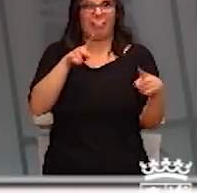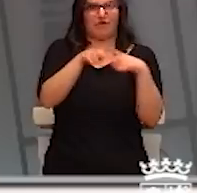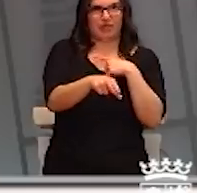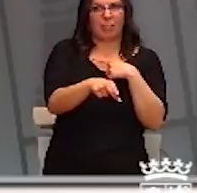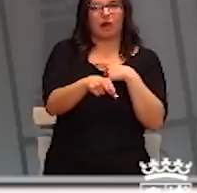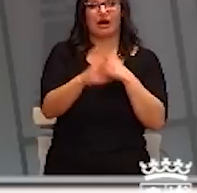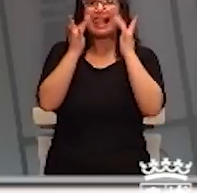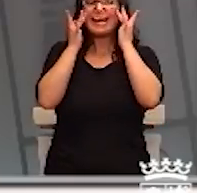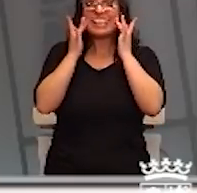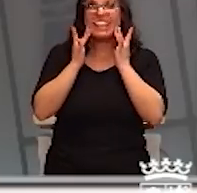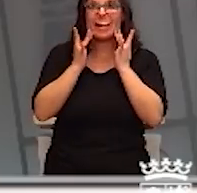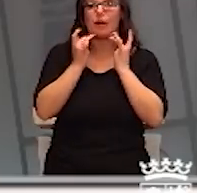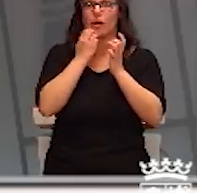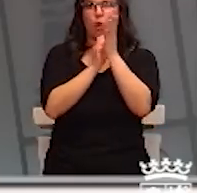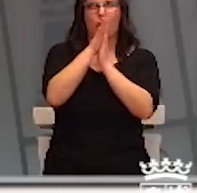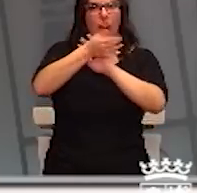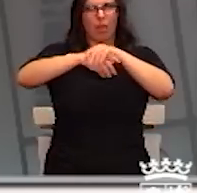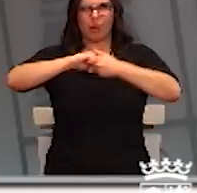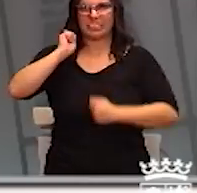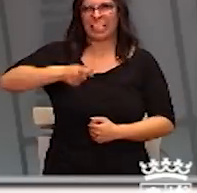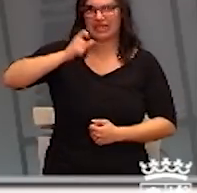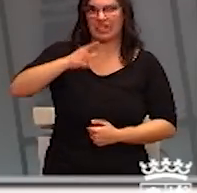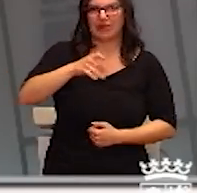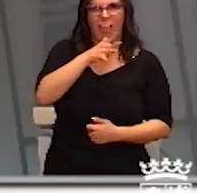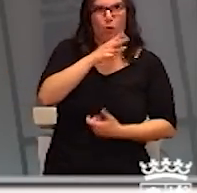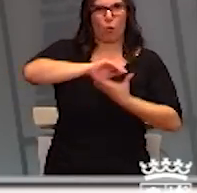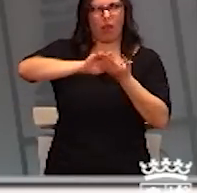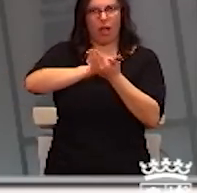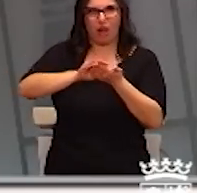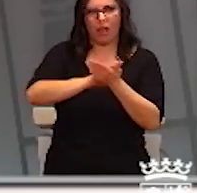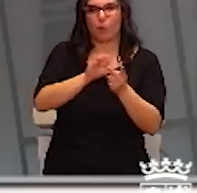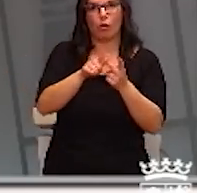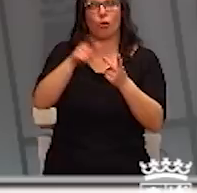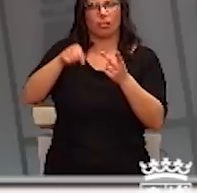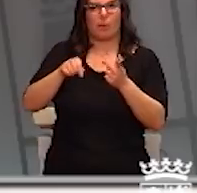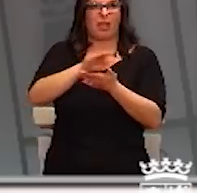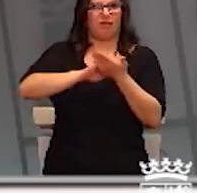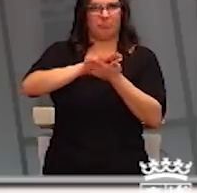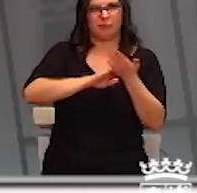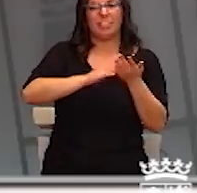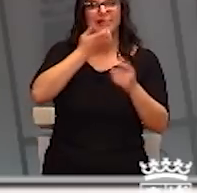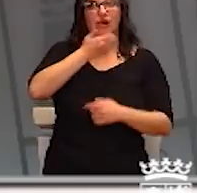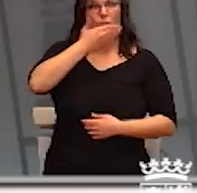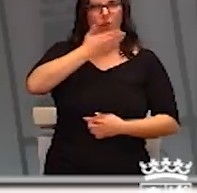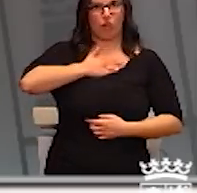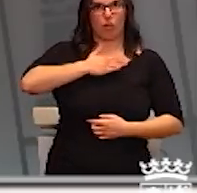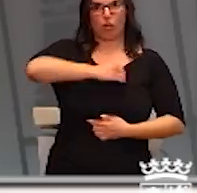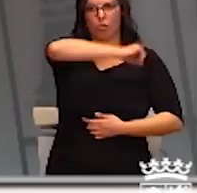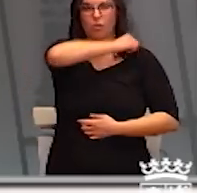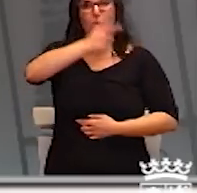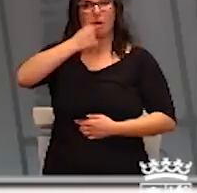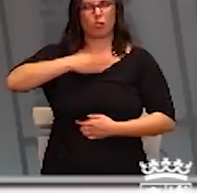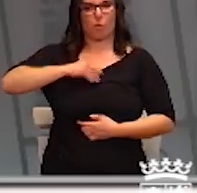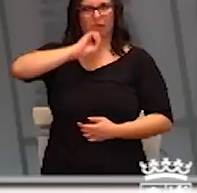medidas higiénicas, como el lavado de manos frecuente con agua y jabón o solución hidroalcónica, taparse al toser, usar pañuelos desechables